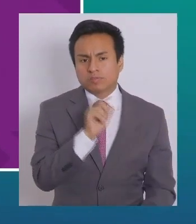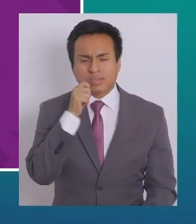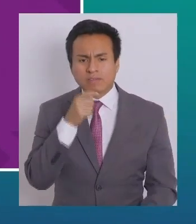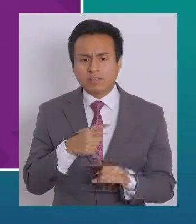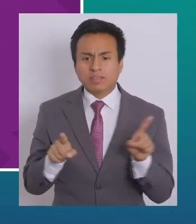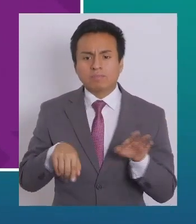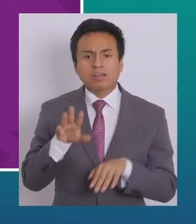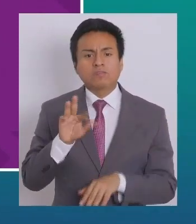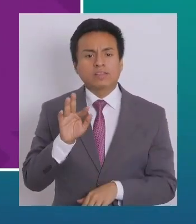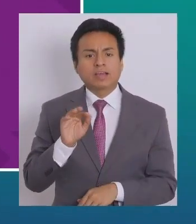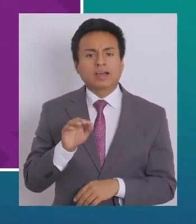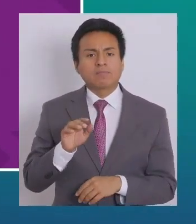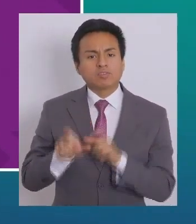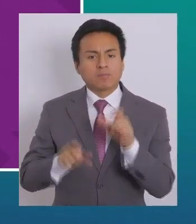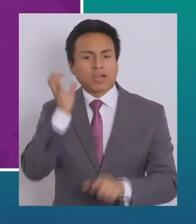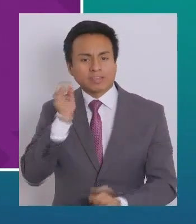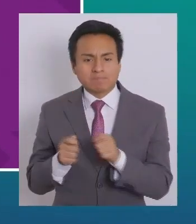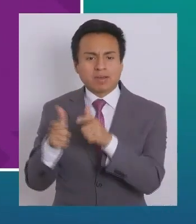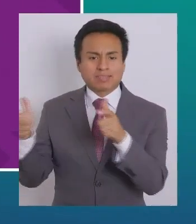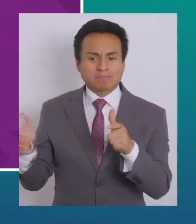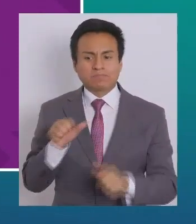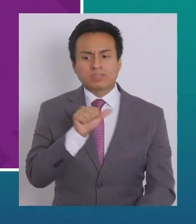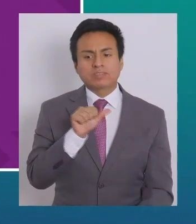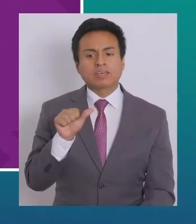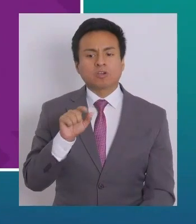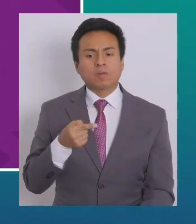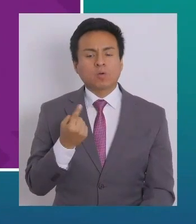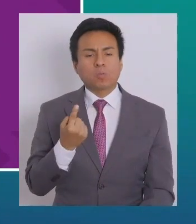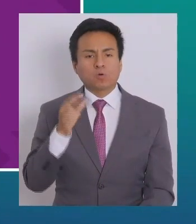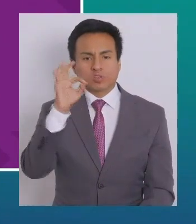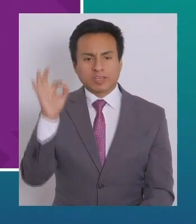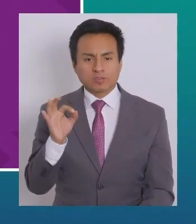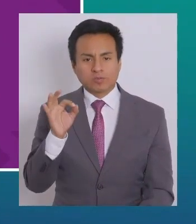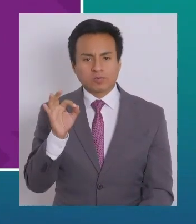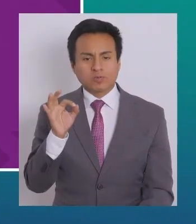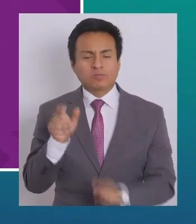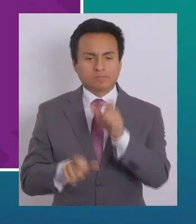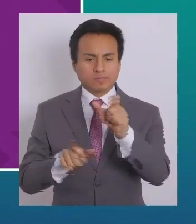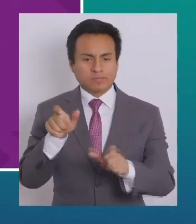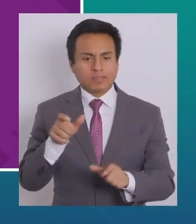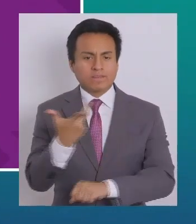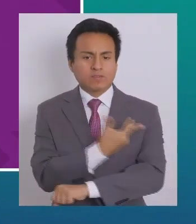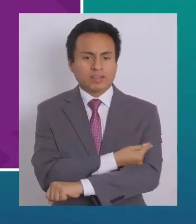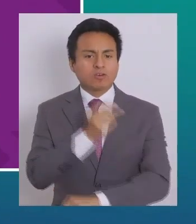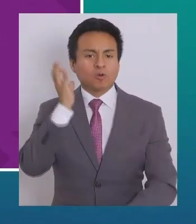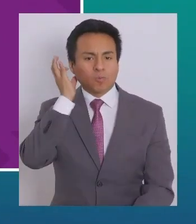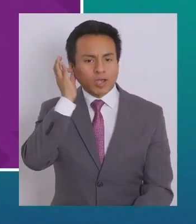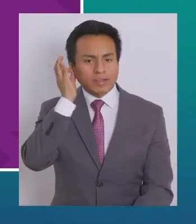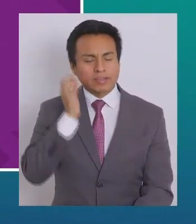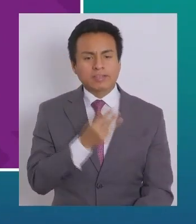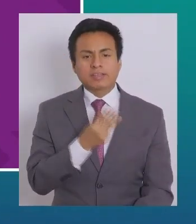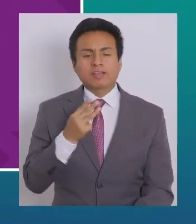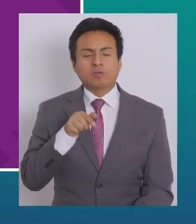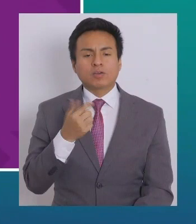tenemos más mujeres que hombres. Por lo tanto, el 66,1% de nuestras vacunadas son mujeres y el